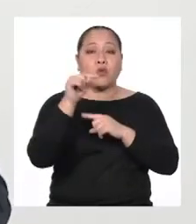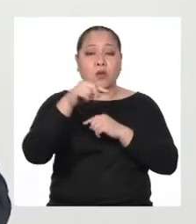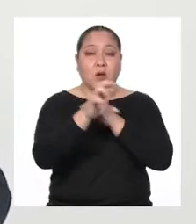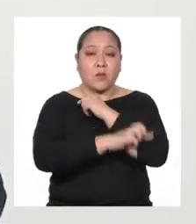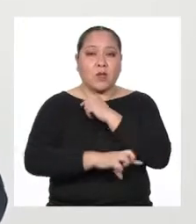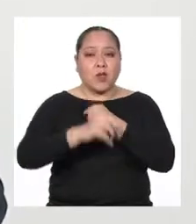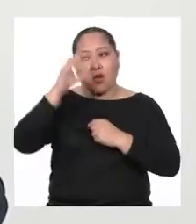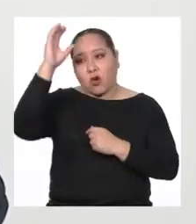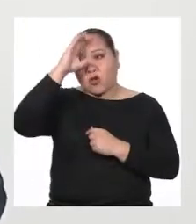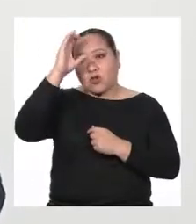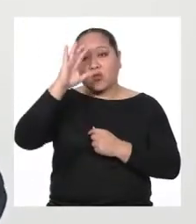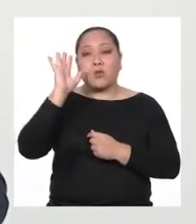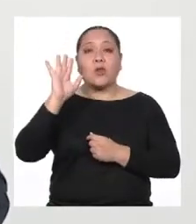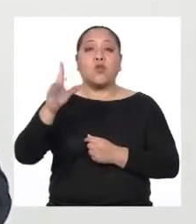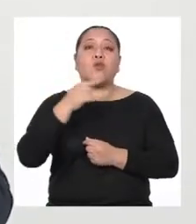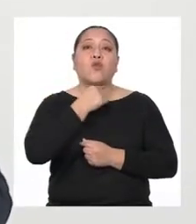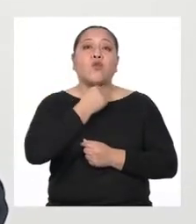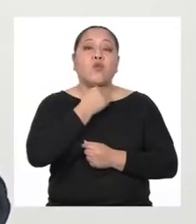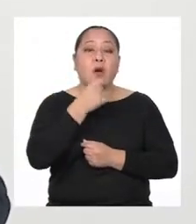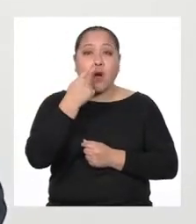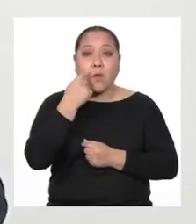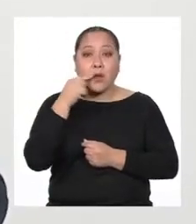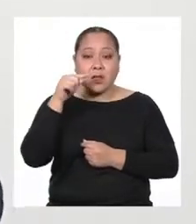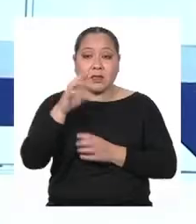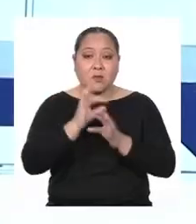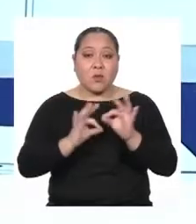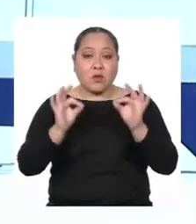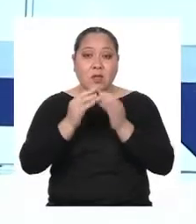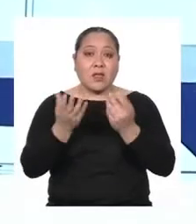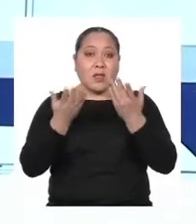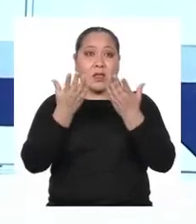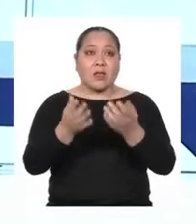conocimientos de tu abuelo son parte de esa riqueza